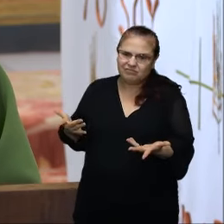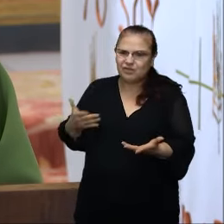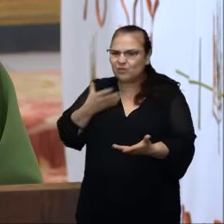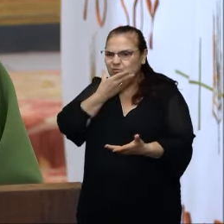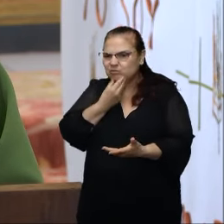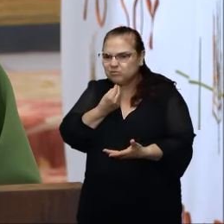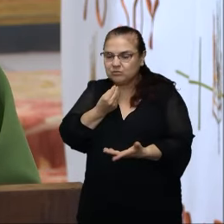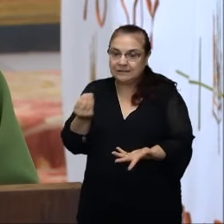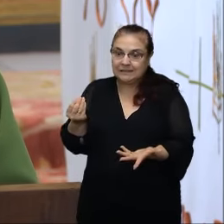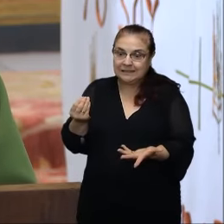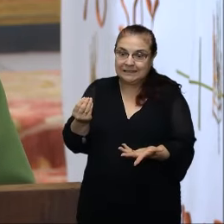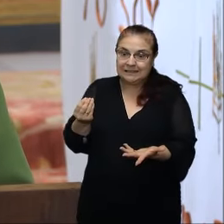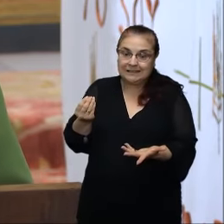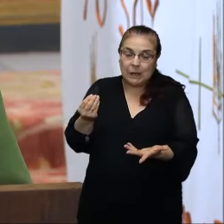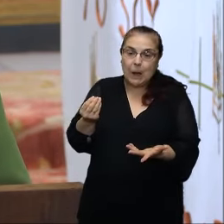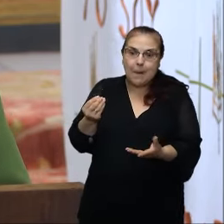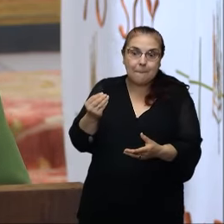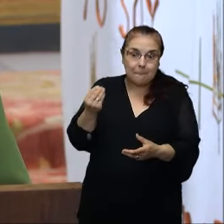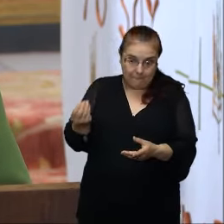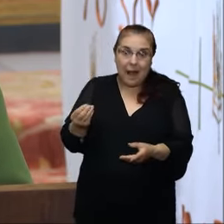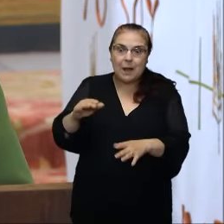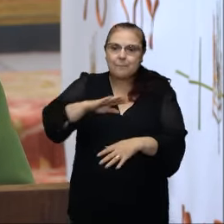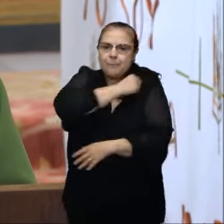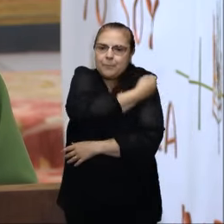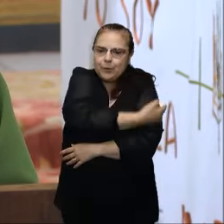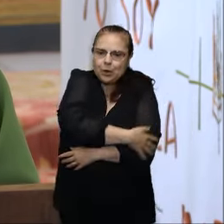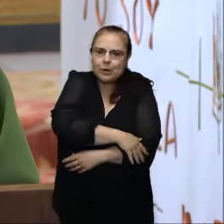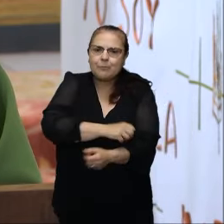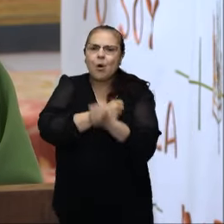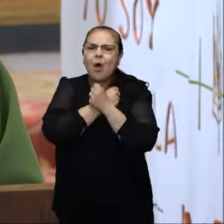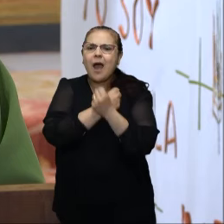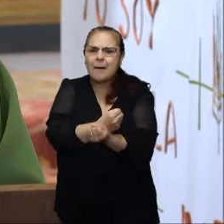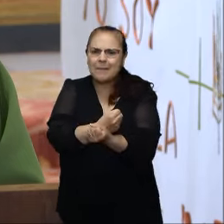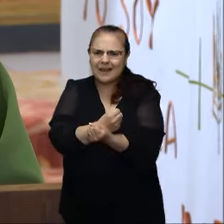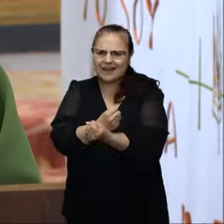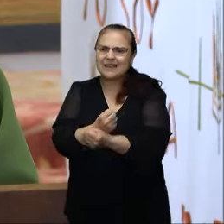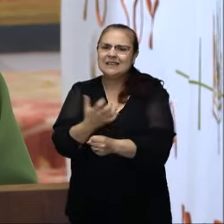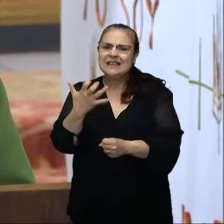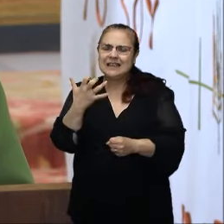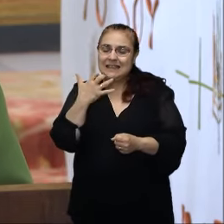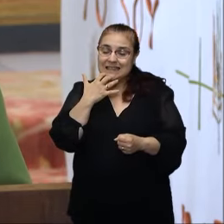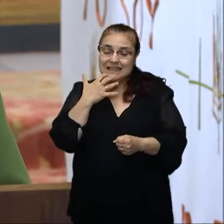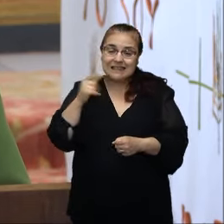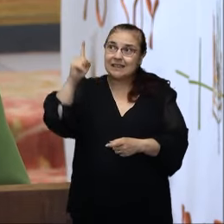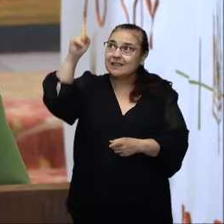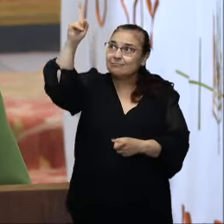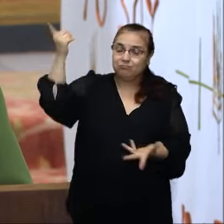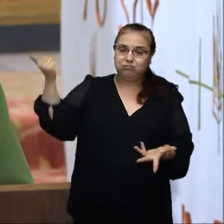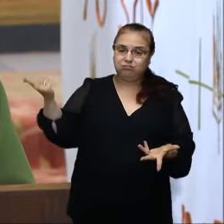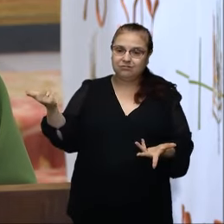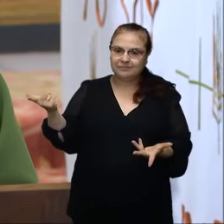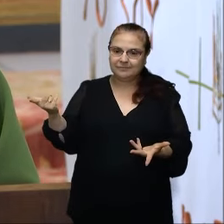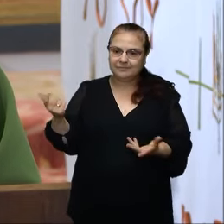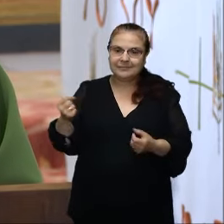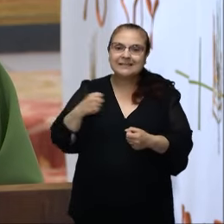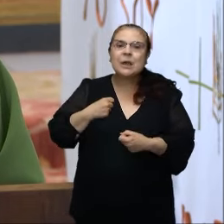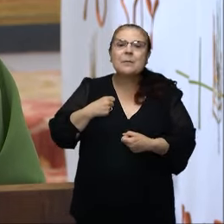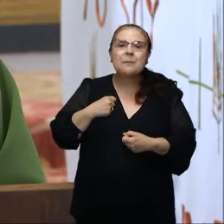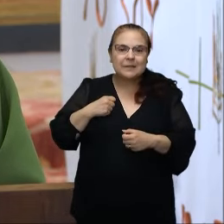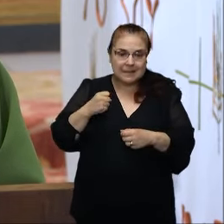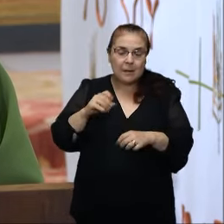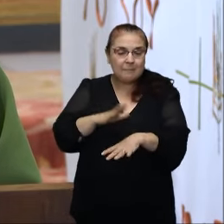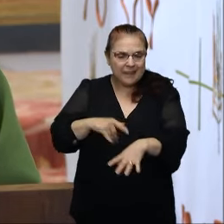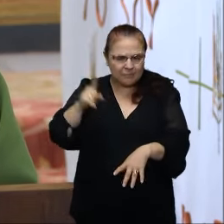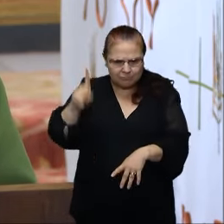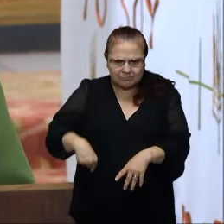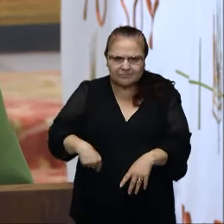Sería ilusorio pretender al prójimo, amar al prójimo, sin amar a Dios. Y sería también ilusorio pretender amar a Dios